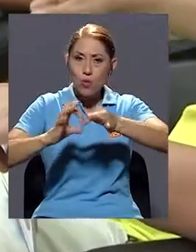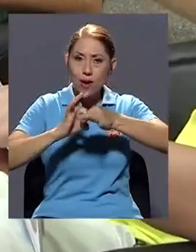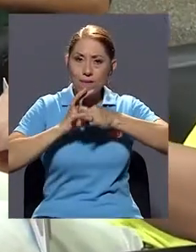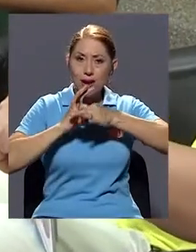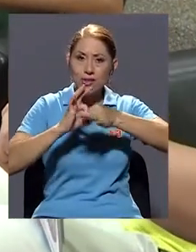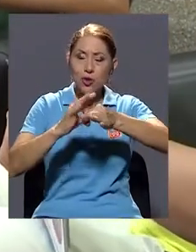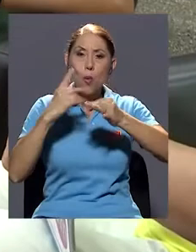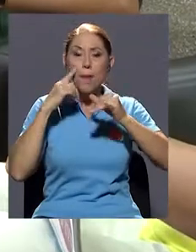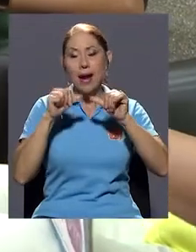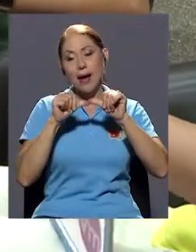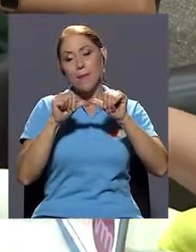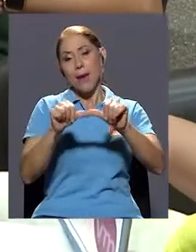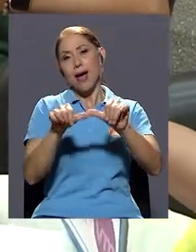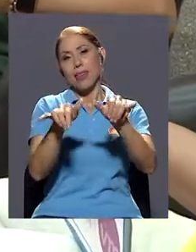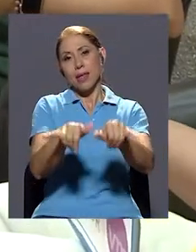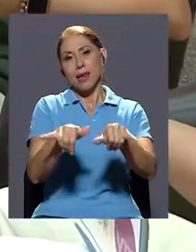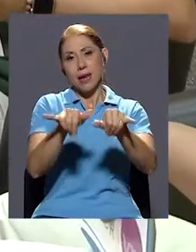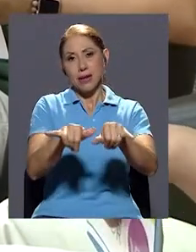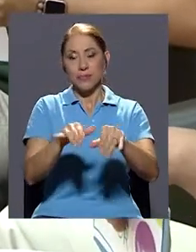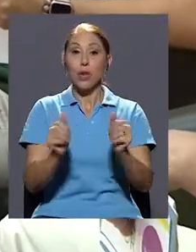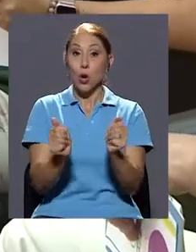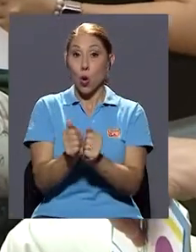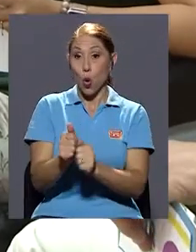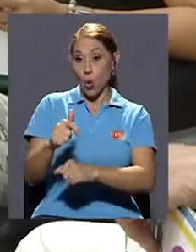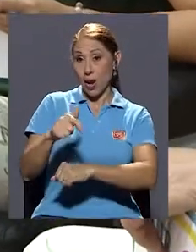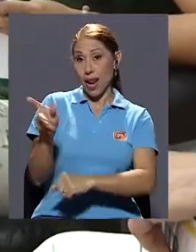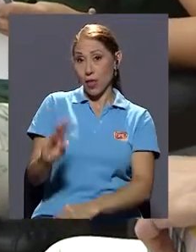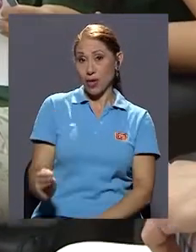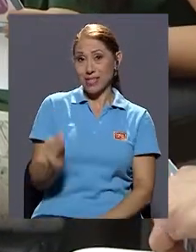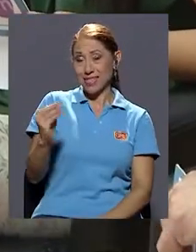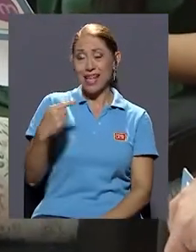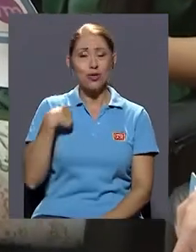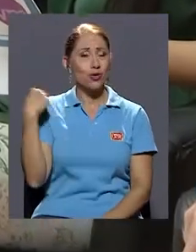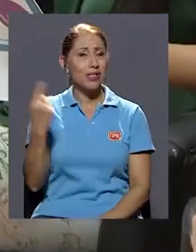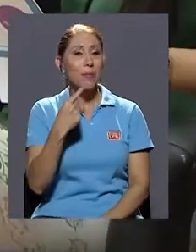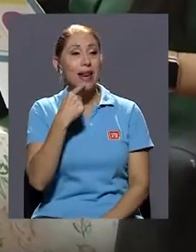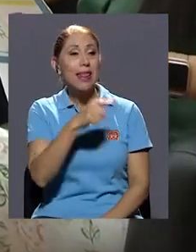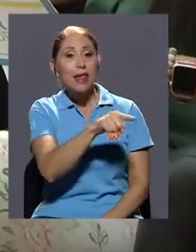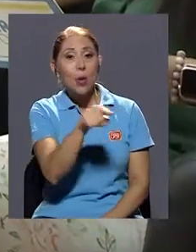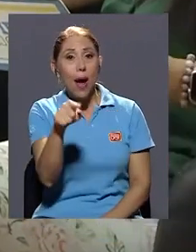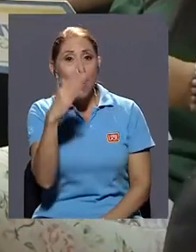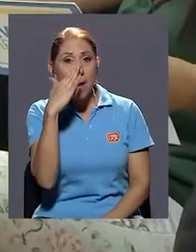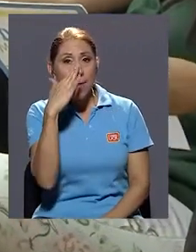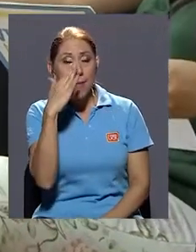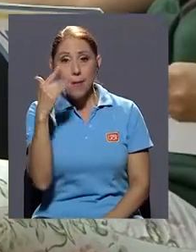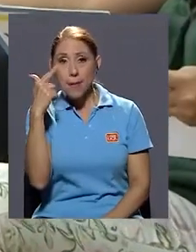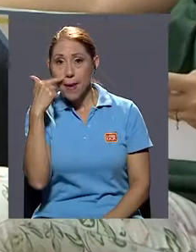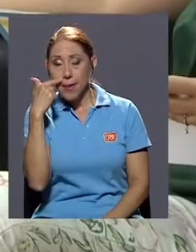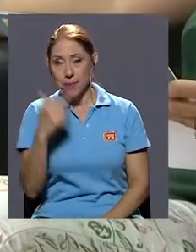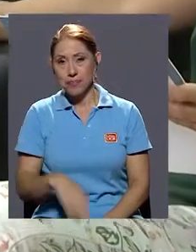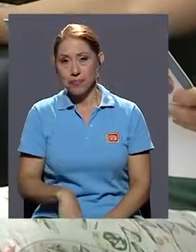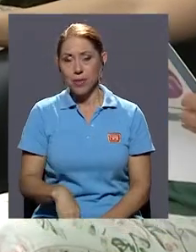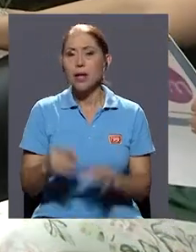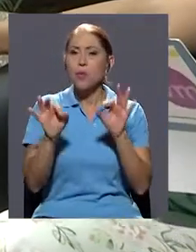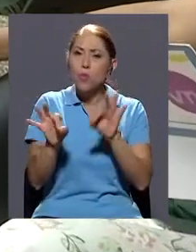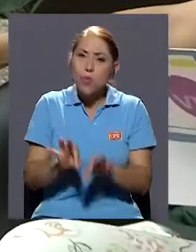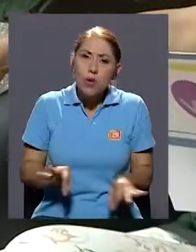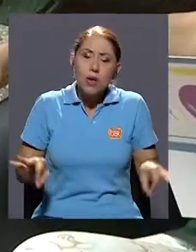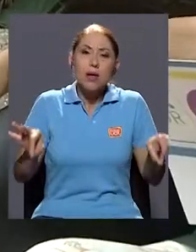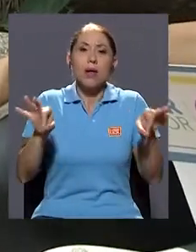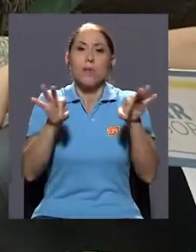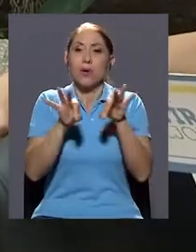relación. Específicamente con la adolescencia, a los padres y a las madres yo siempre les digo que vale mucho la pena invertir